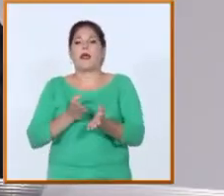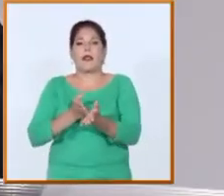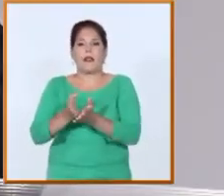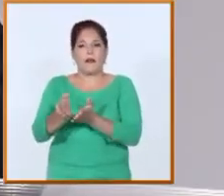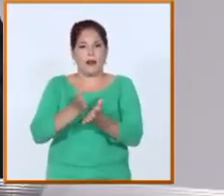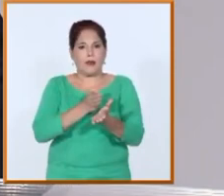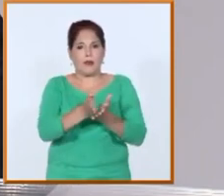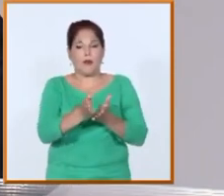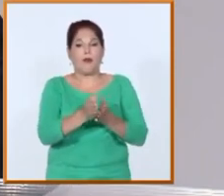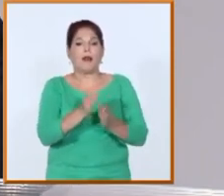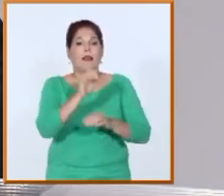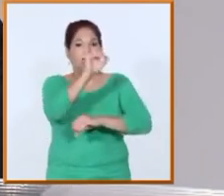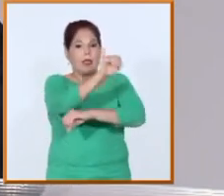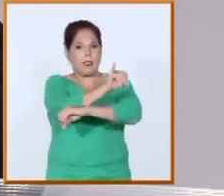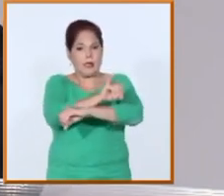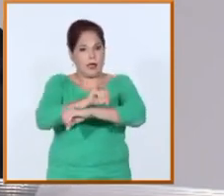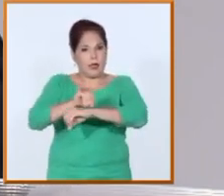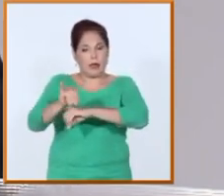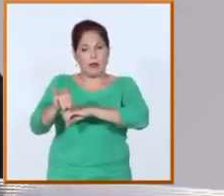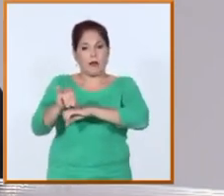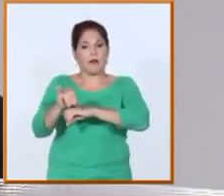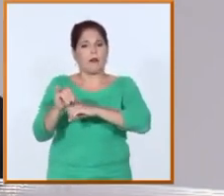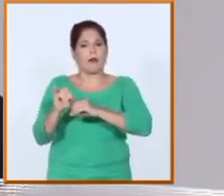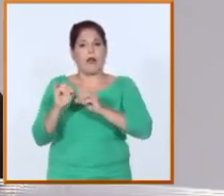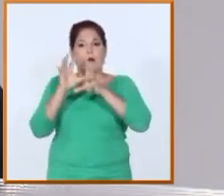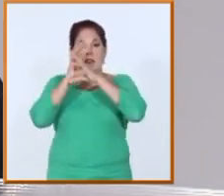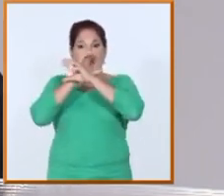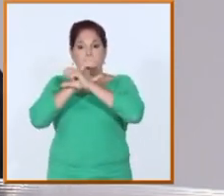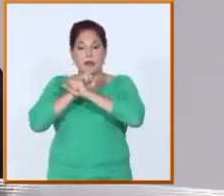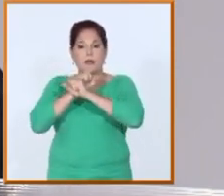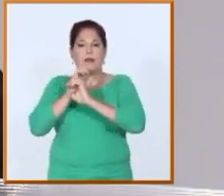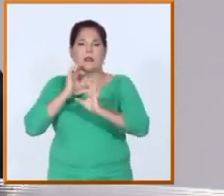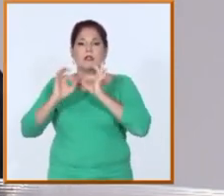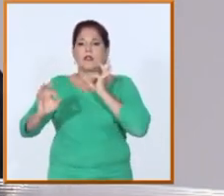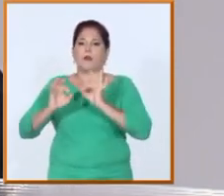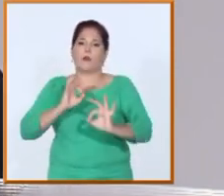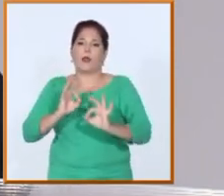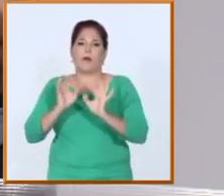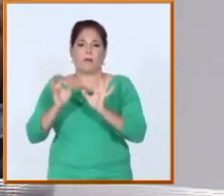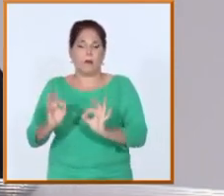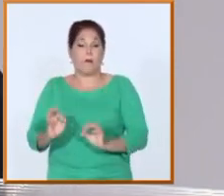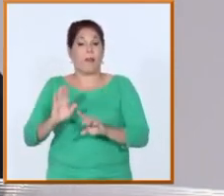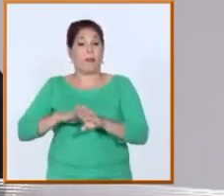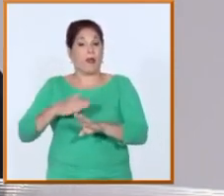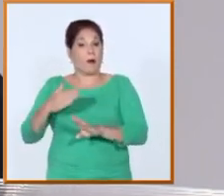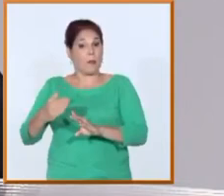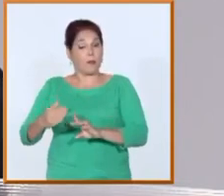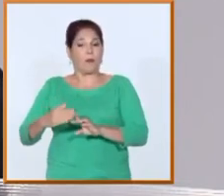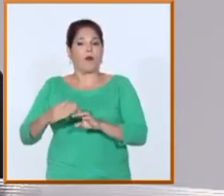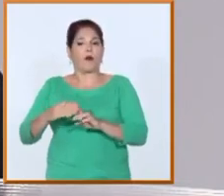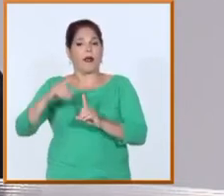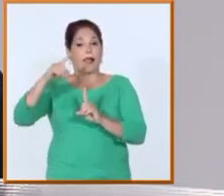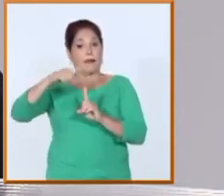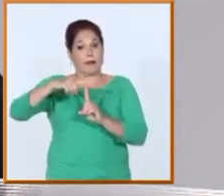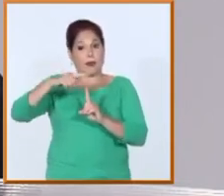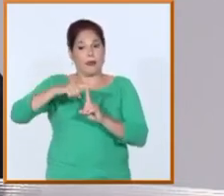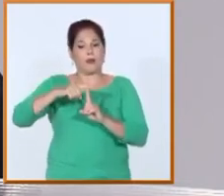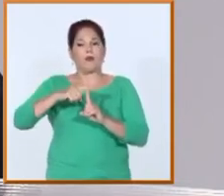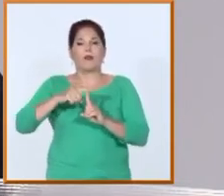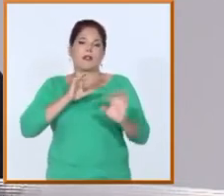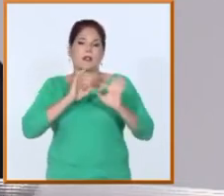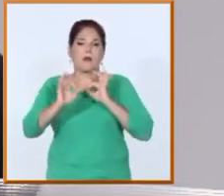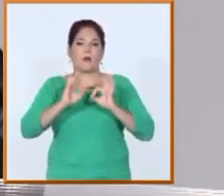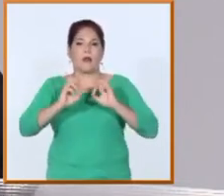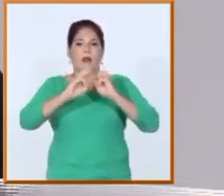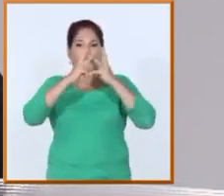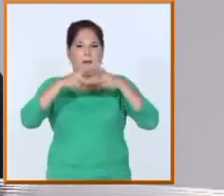en ciberseguridad, de consolidar el técnico superior de seguridad y administración